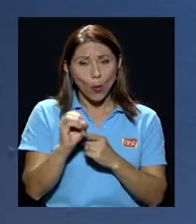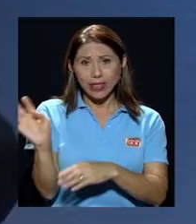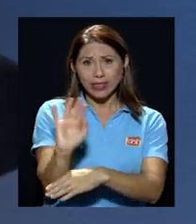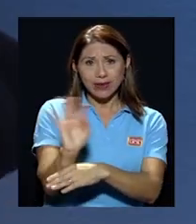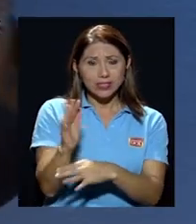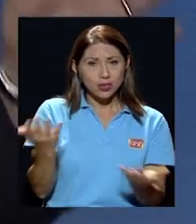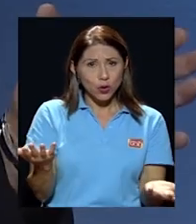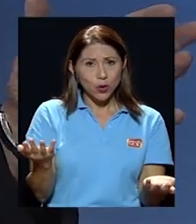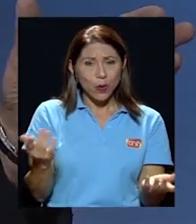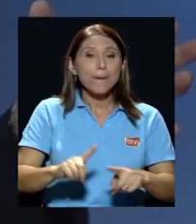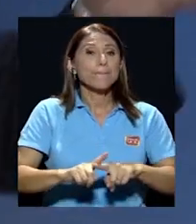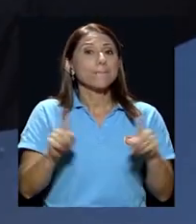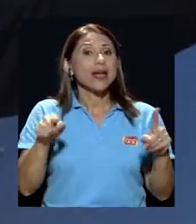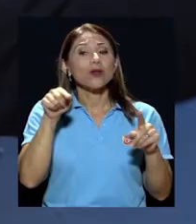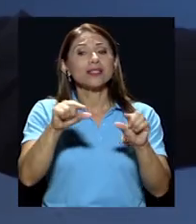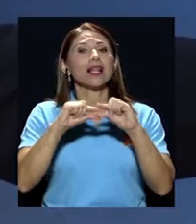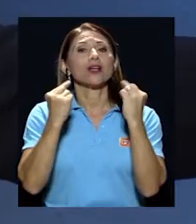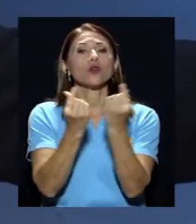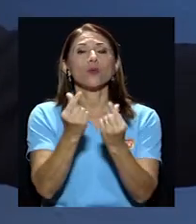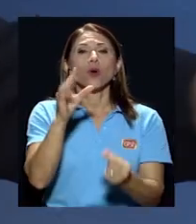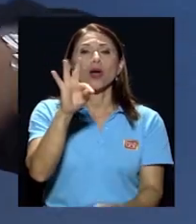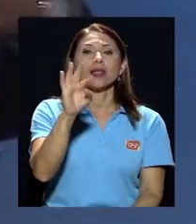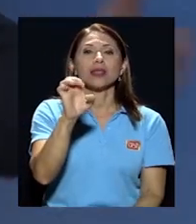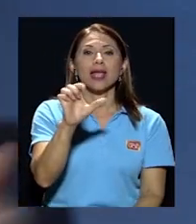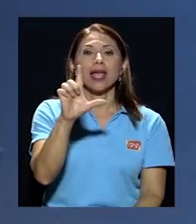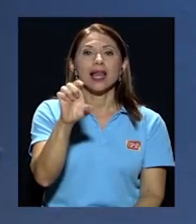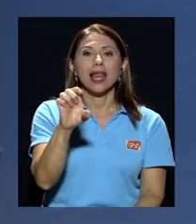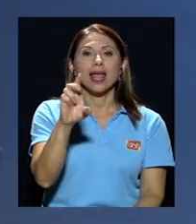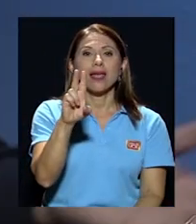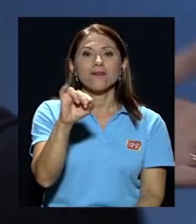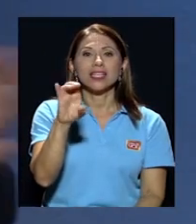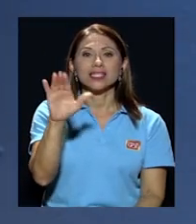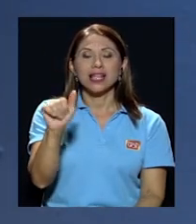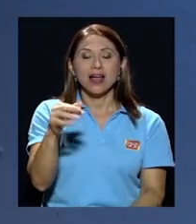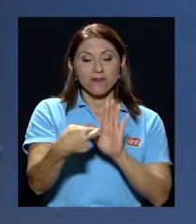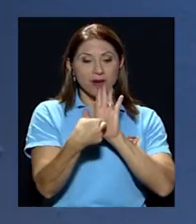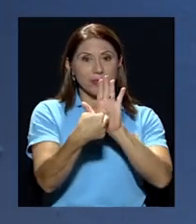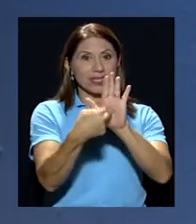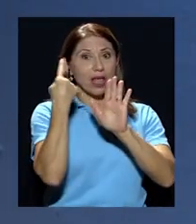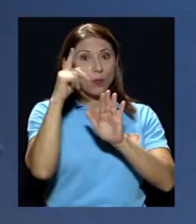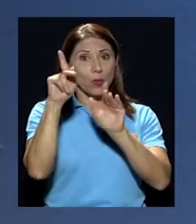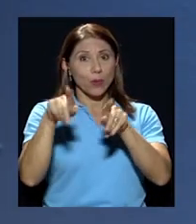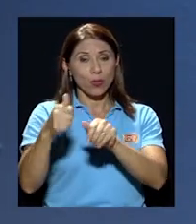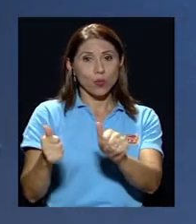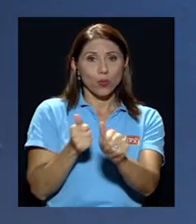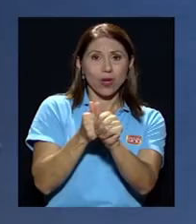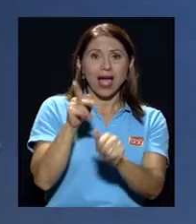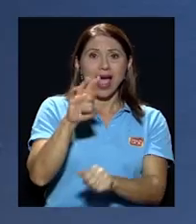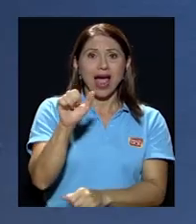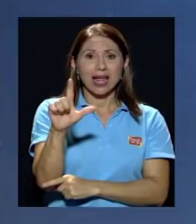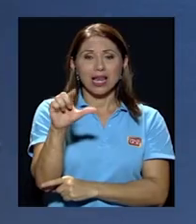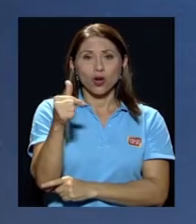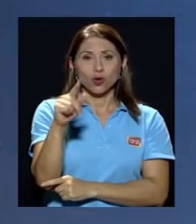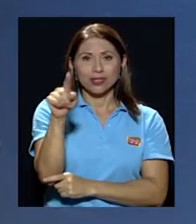pero está el grupo Televisa representado por los testaferros de don Ángel González